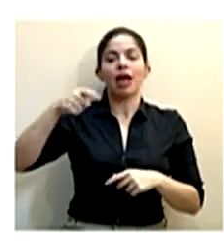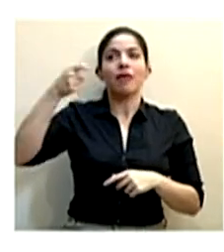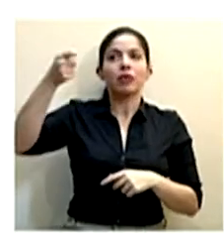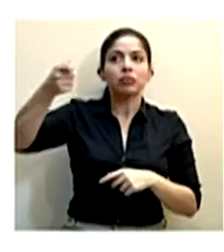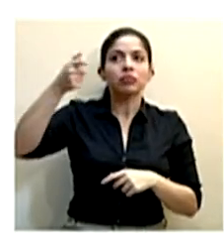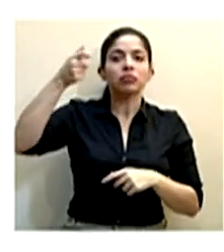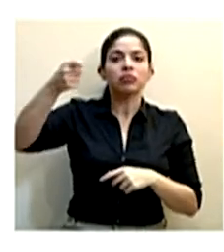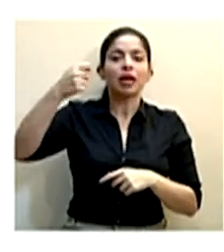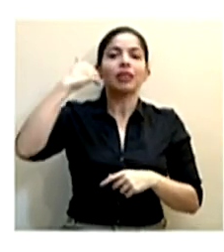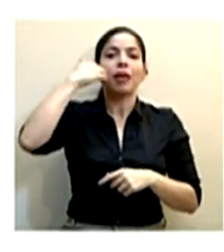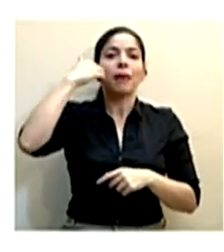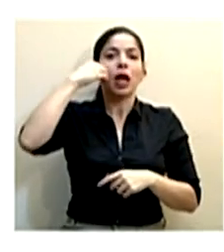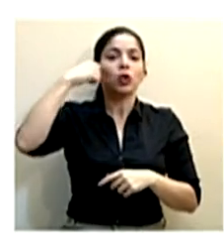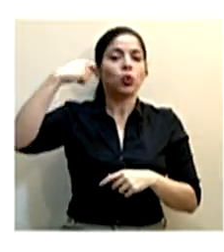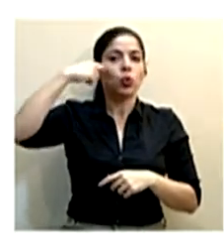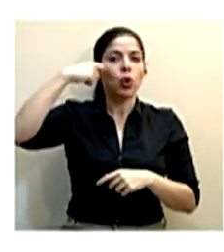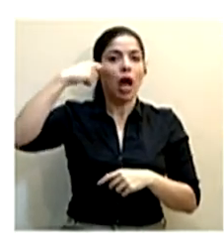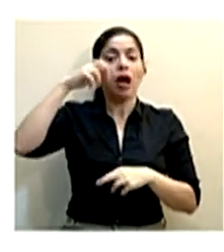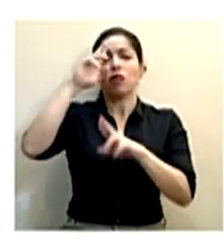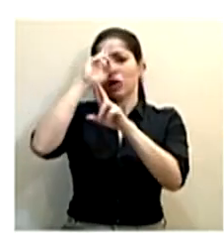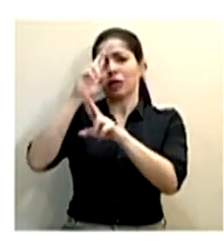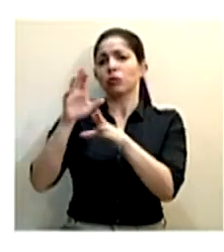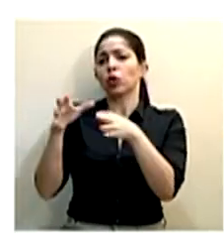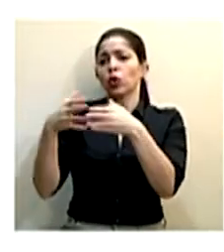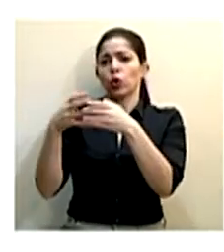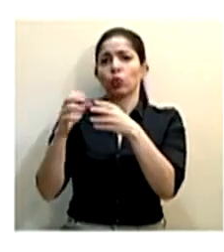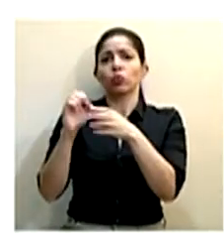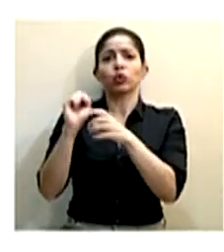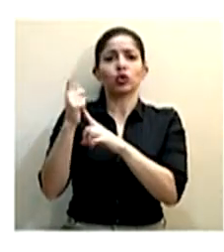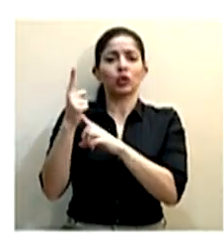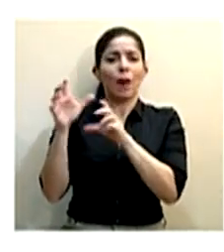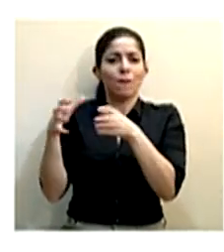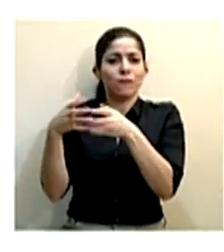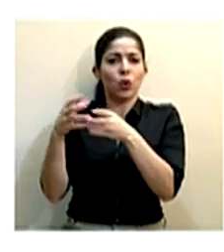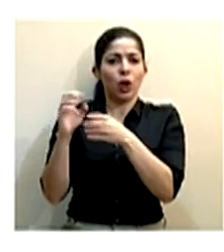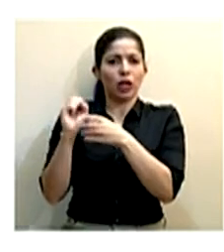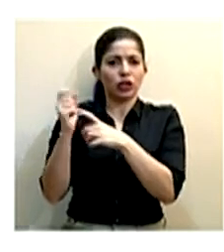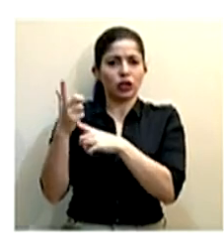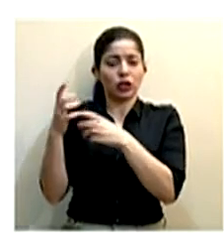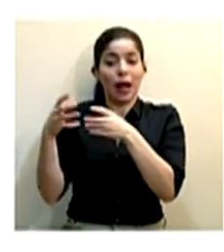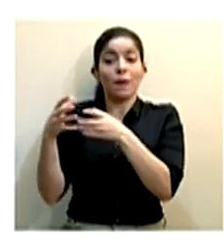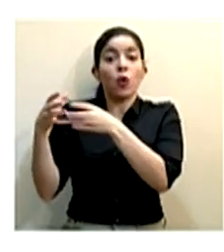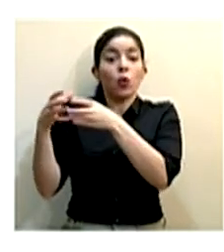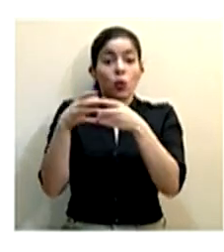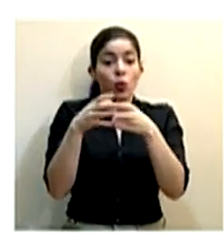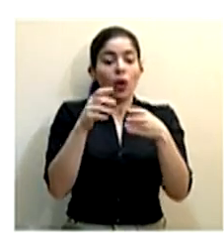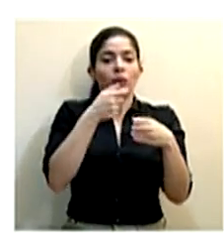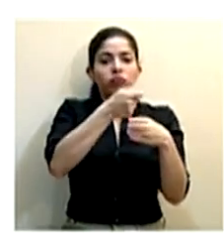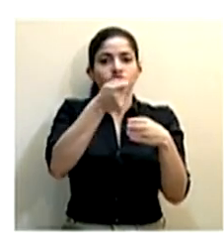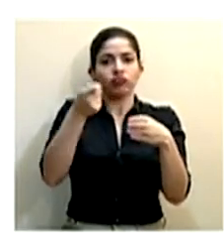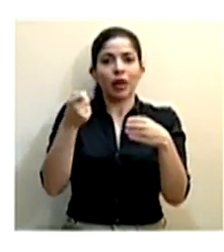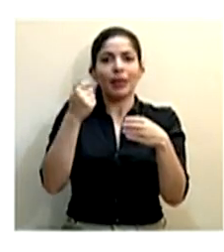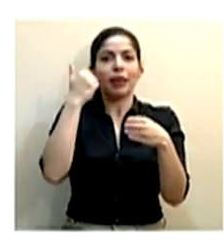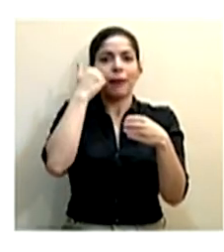respetar el asunto de la burbuja social, pero se recomienda que al momento de ingreso se tome la temperatura.